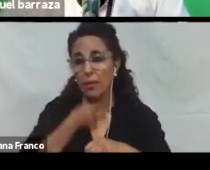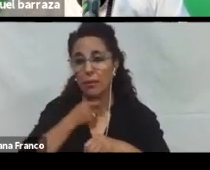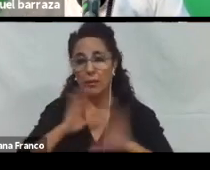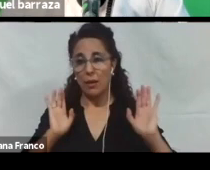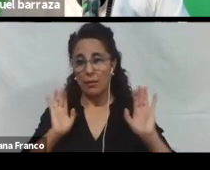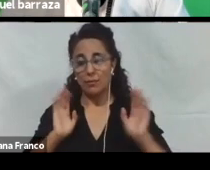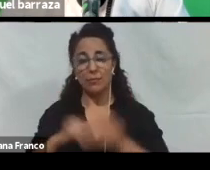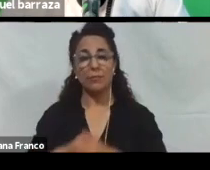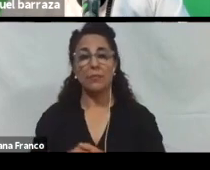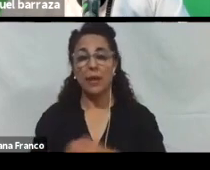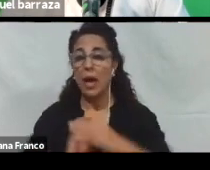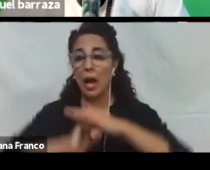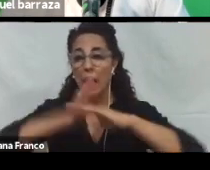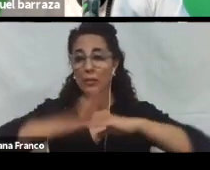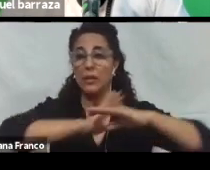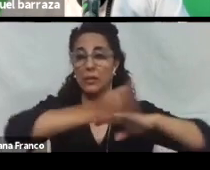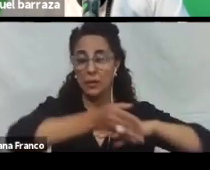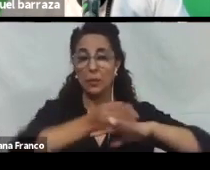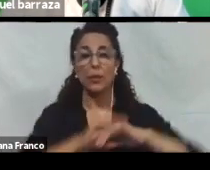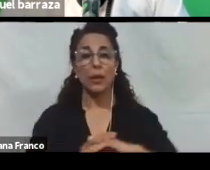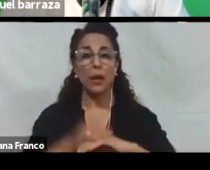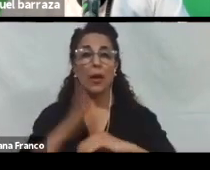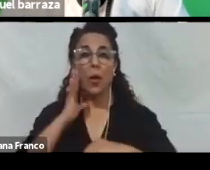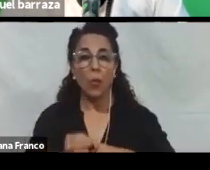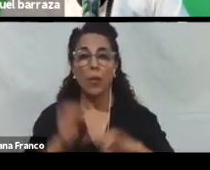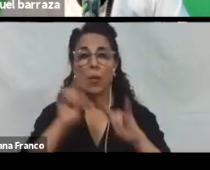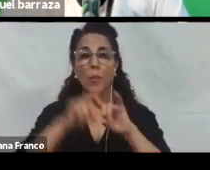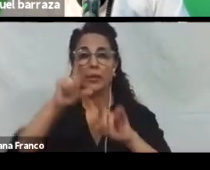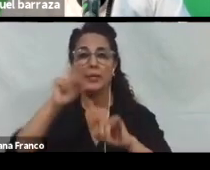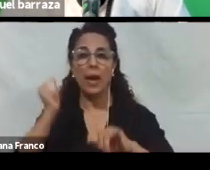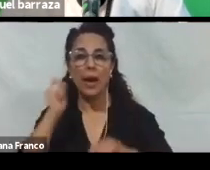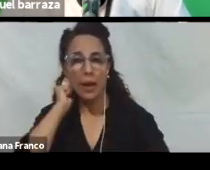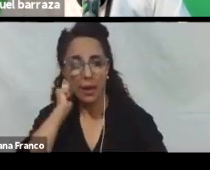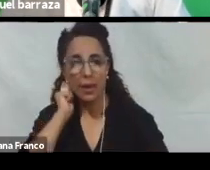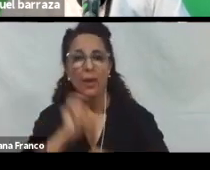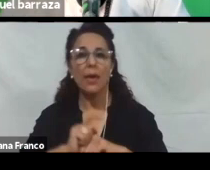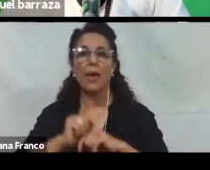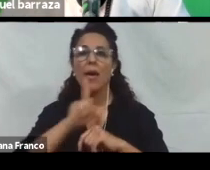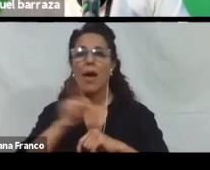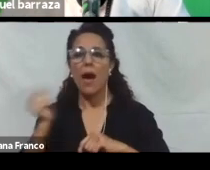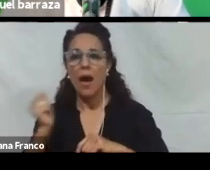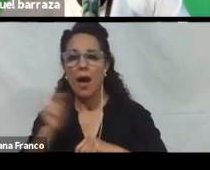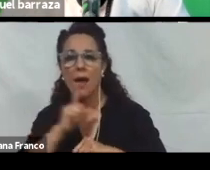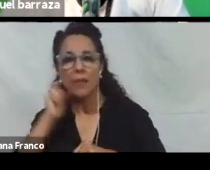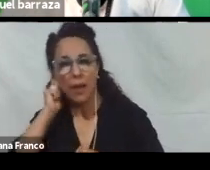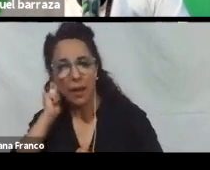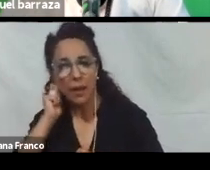Es accesible. O sea. Cumple la WICAD. Y el ATAC. Ahora ya sabemos. Qué significa que cumpla el ATAC.